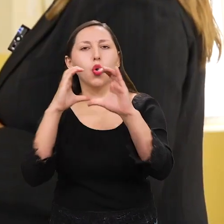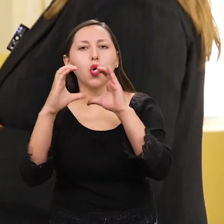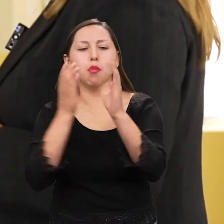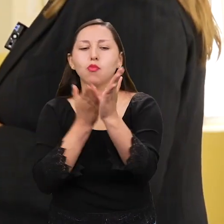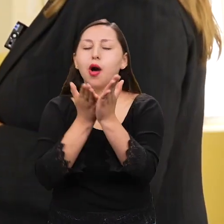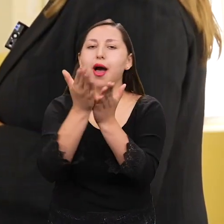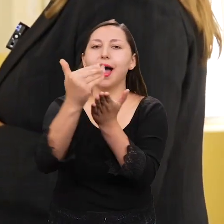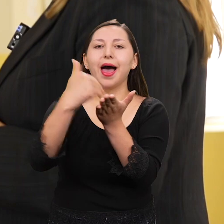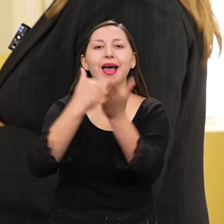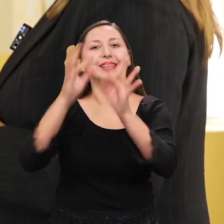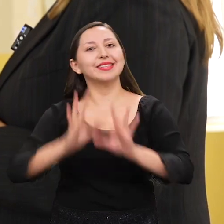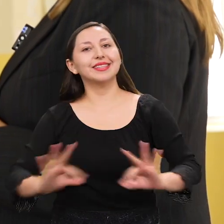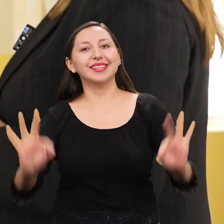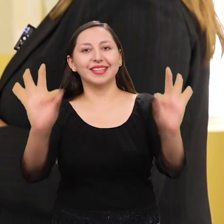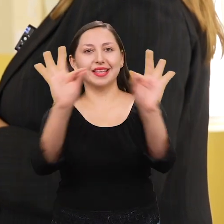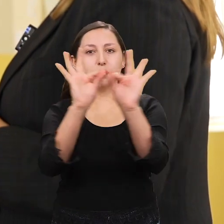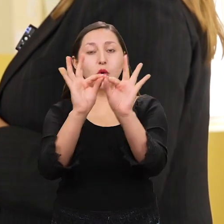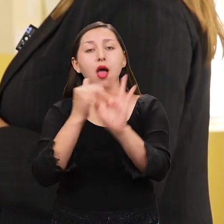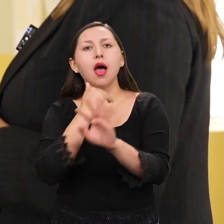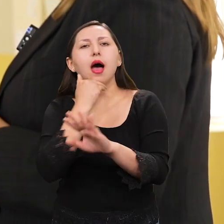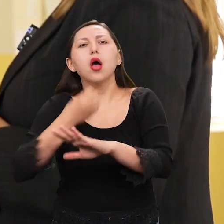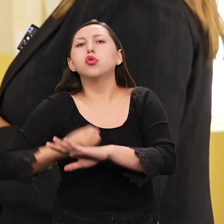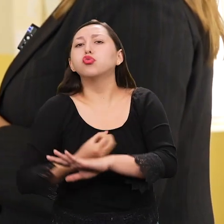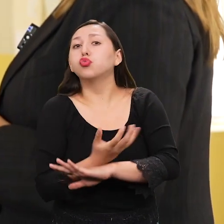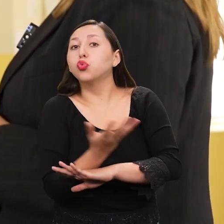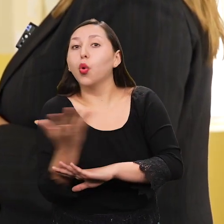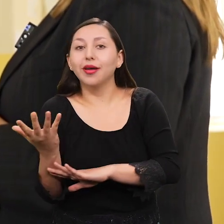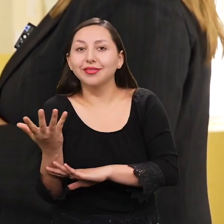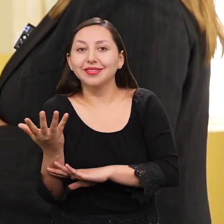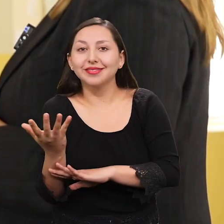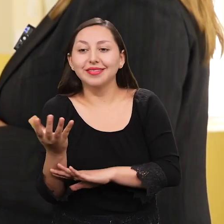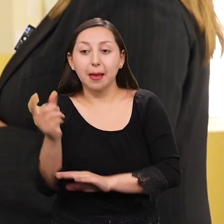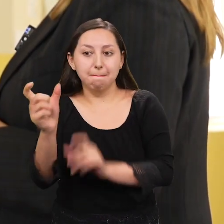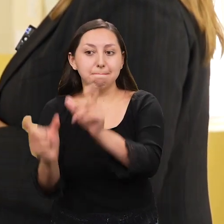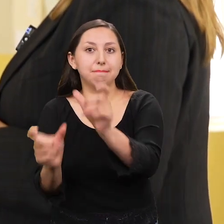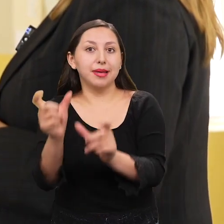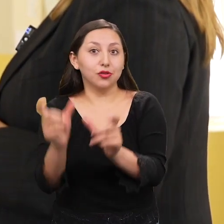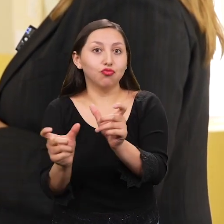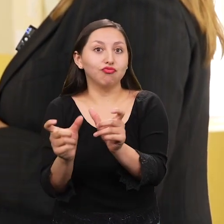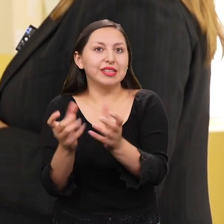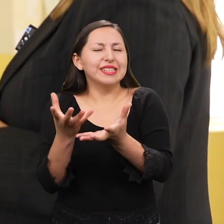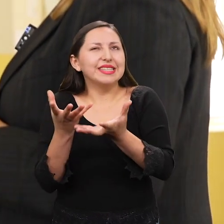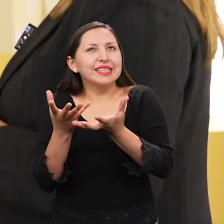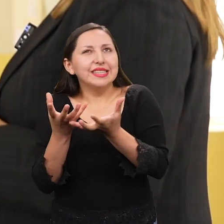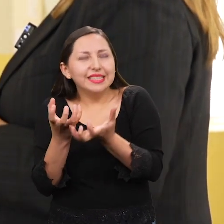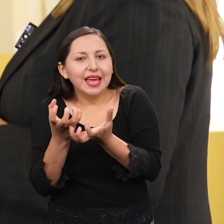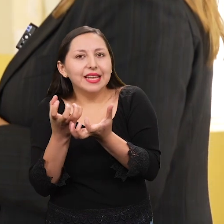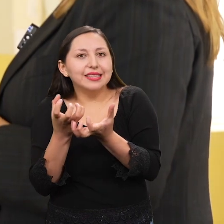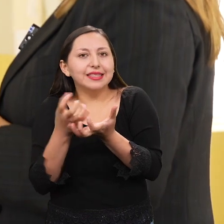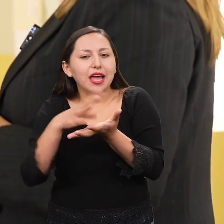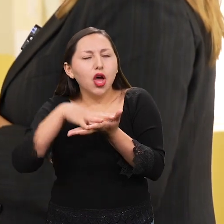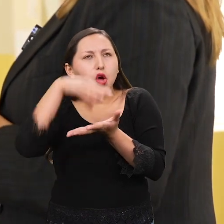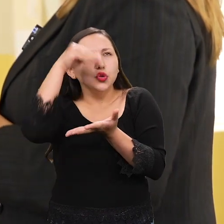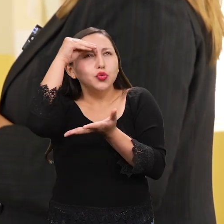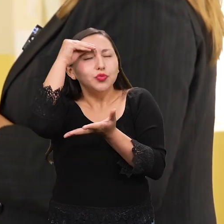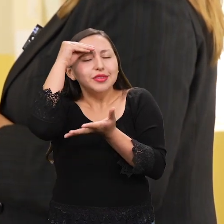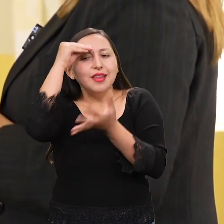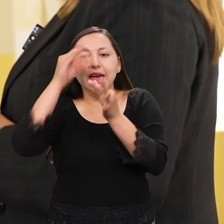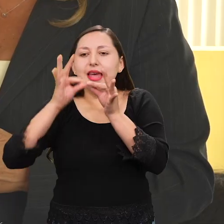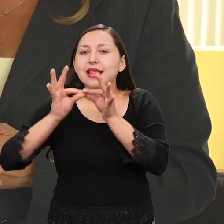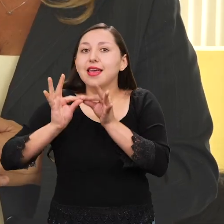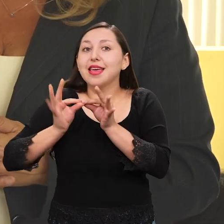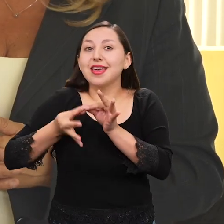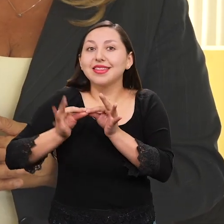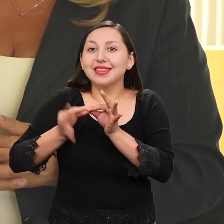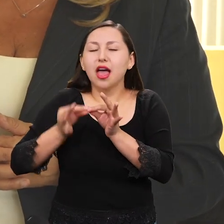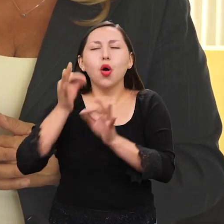¿Y qué recomendación, qué consejo le darías a las personas que quieren ser intérpretes de lengua de señas?